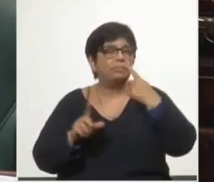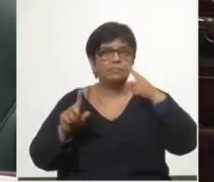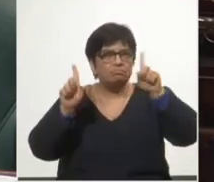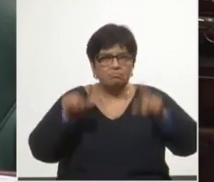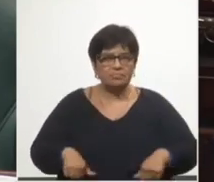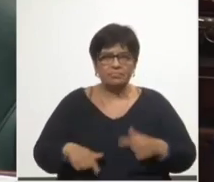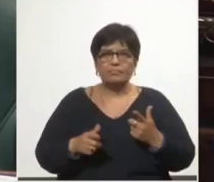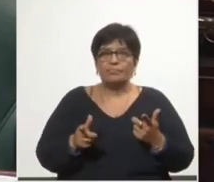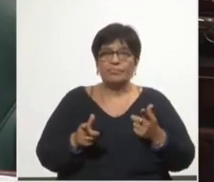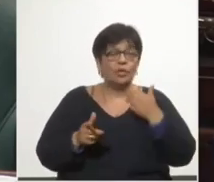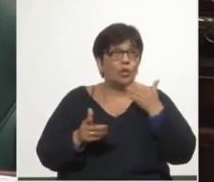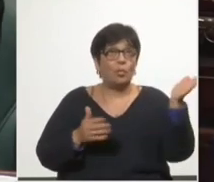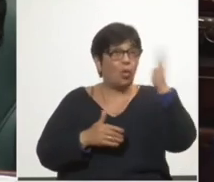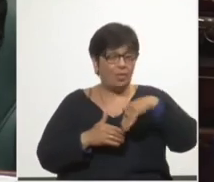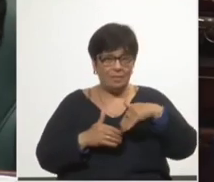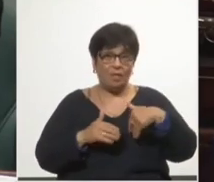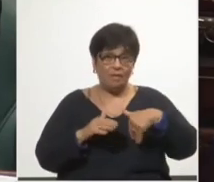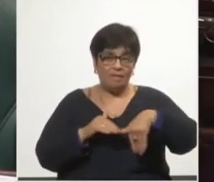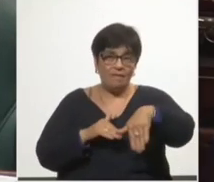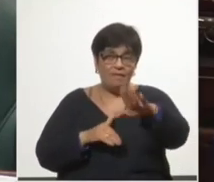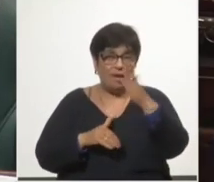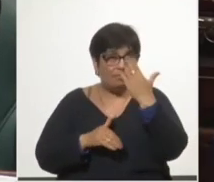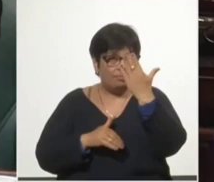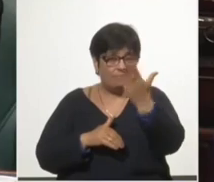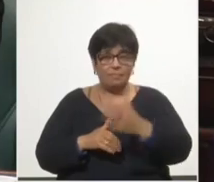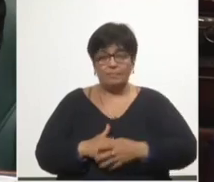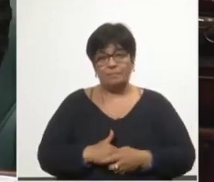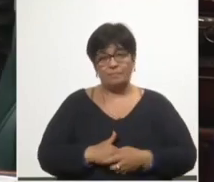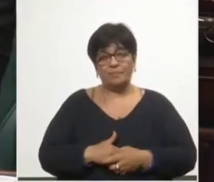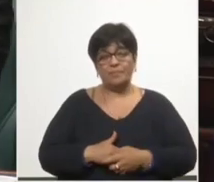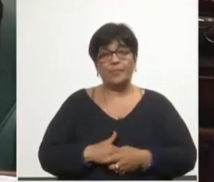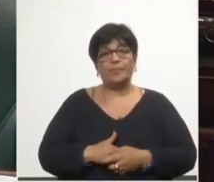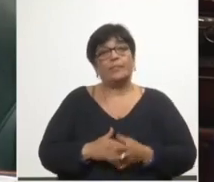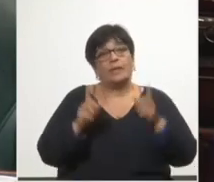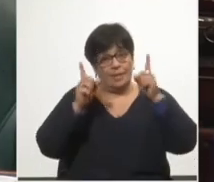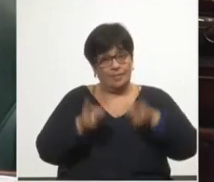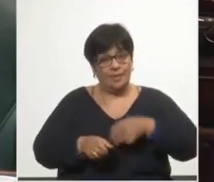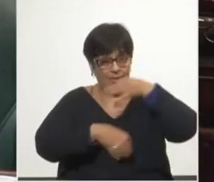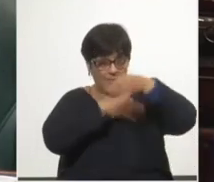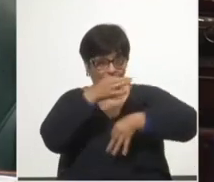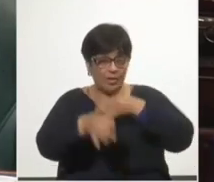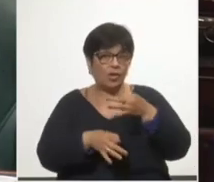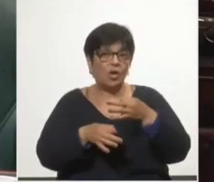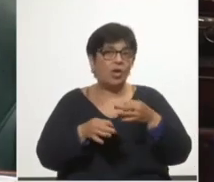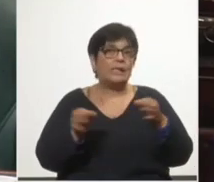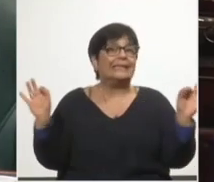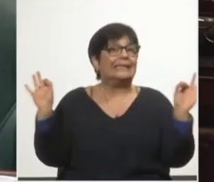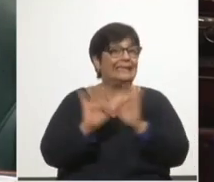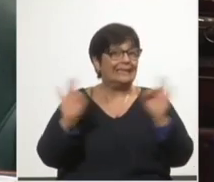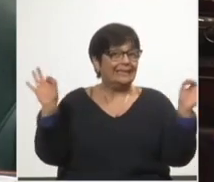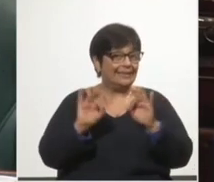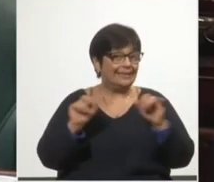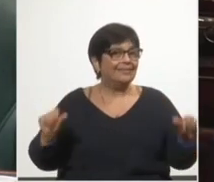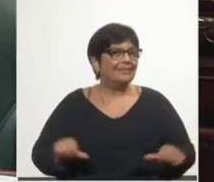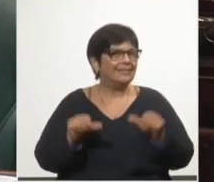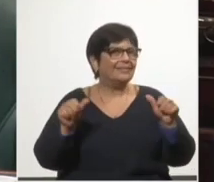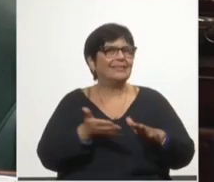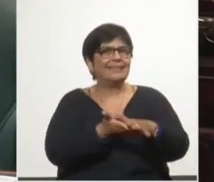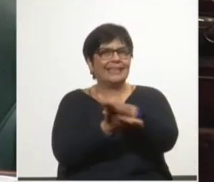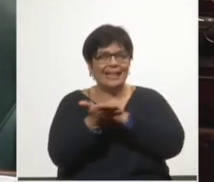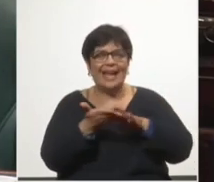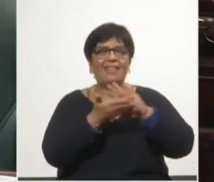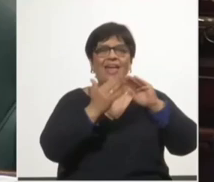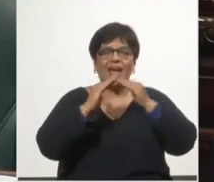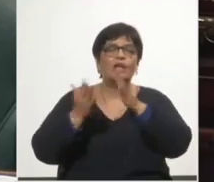no nos permite mirar para adelante. Y se habló de que no se hizo nada con los asentamientos,